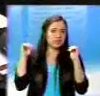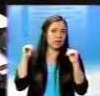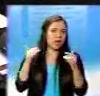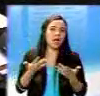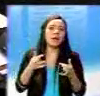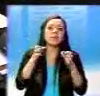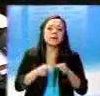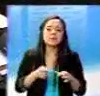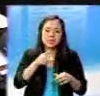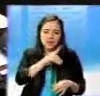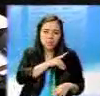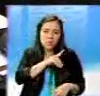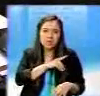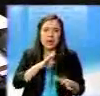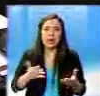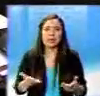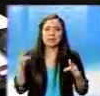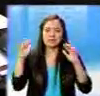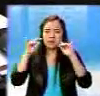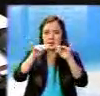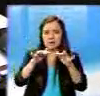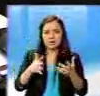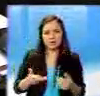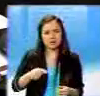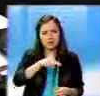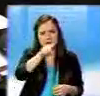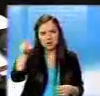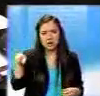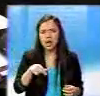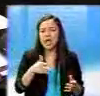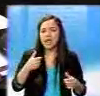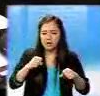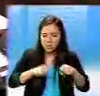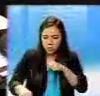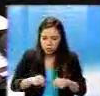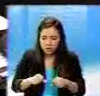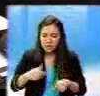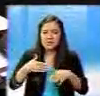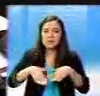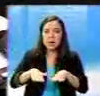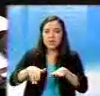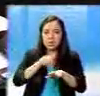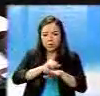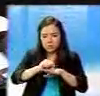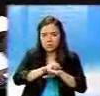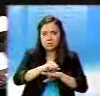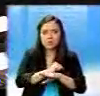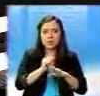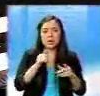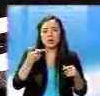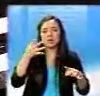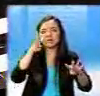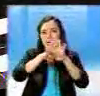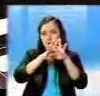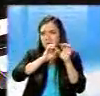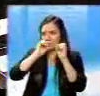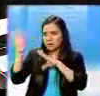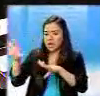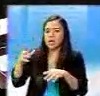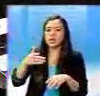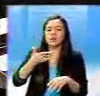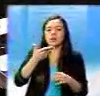20 años a la cárcel a un lustrador, hermano nuestro. Van a llevar a la cárcel a un vendedor de chucos.